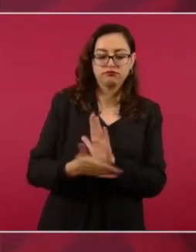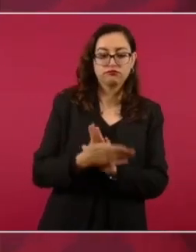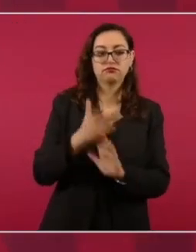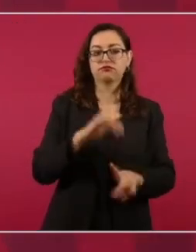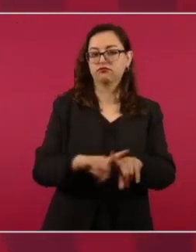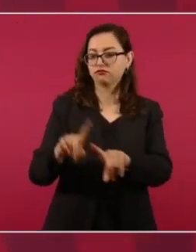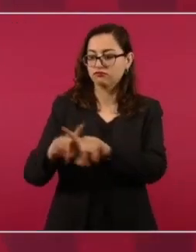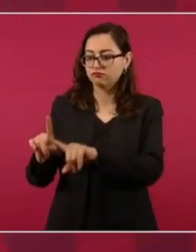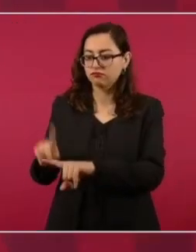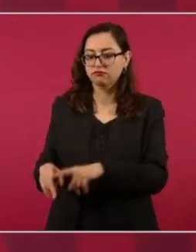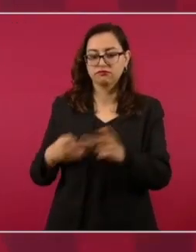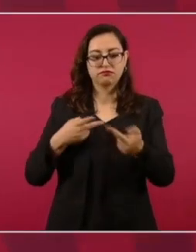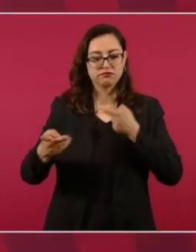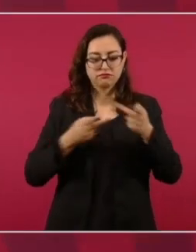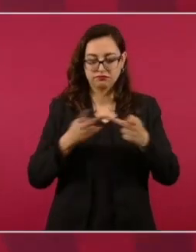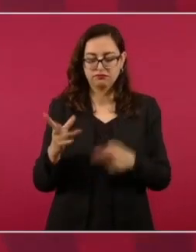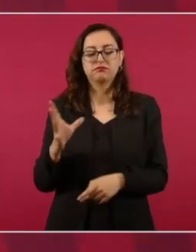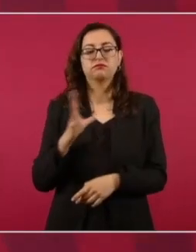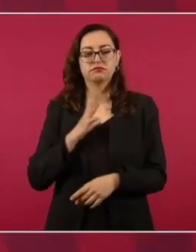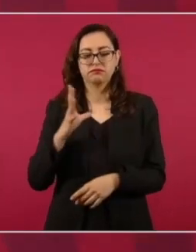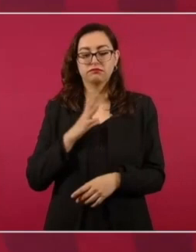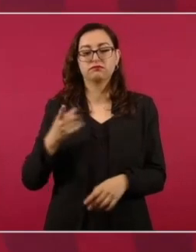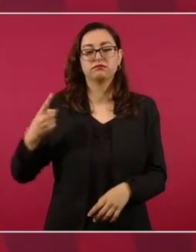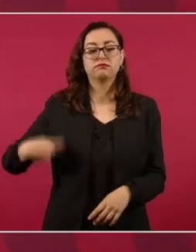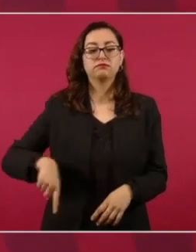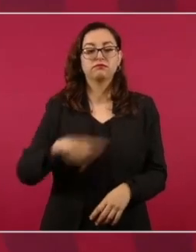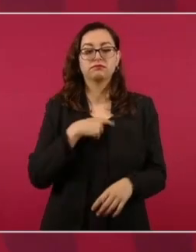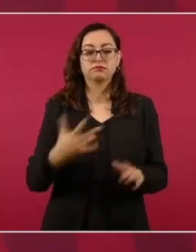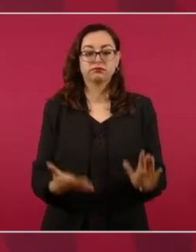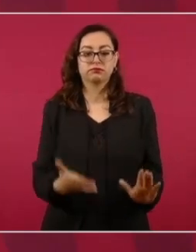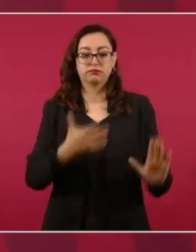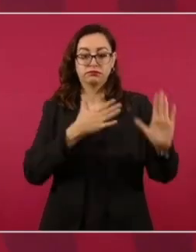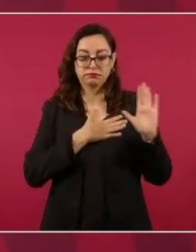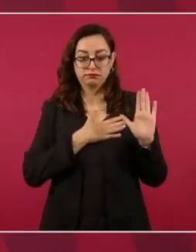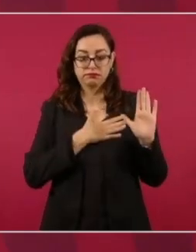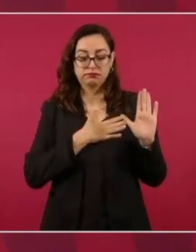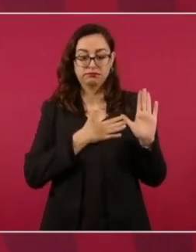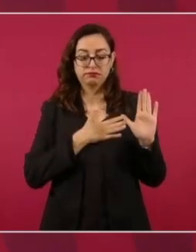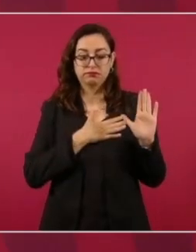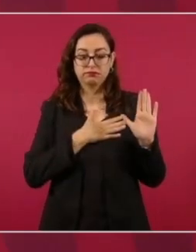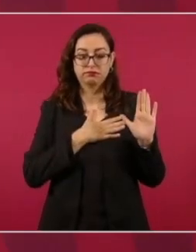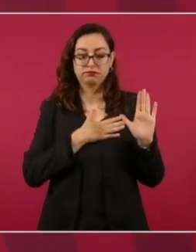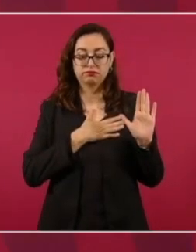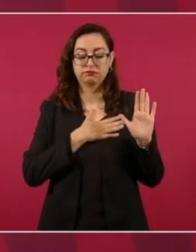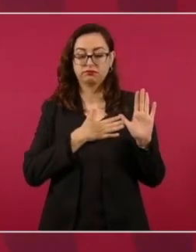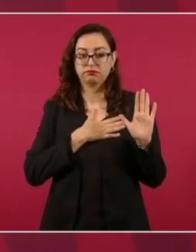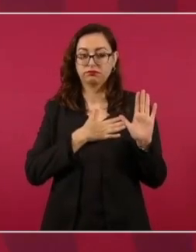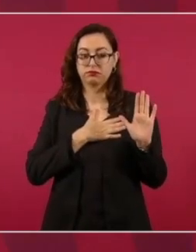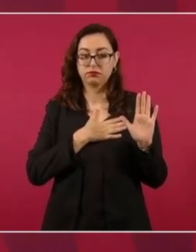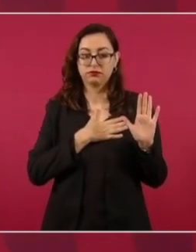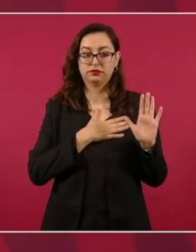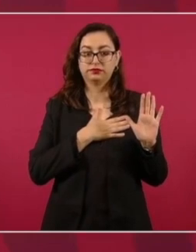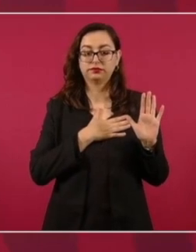compromiso de que al término de nuestro gobierno no va a quedar un municipio de